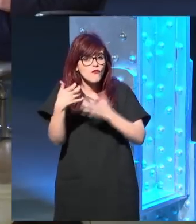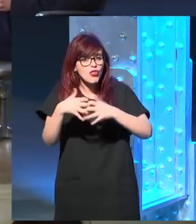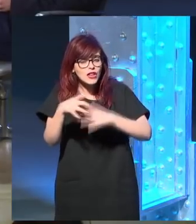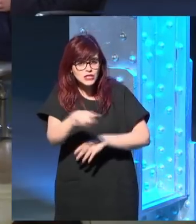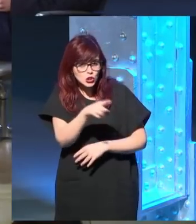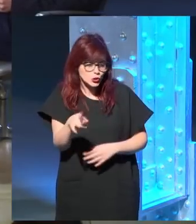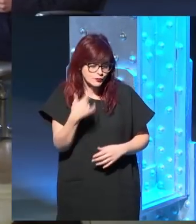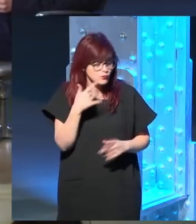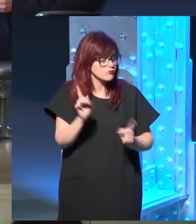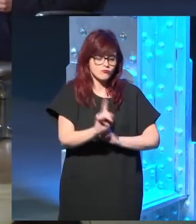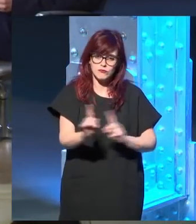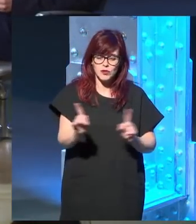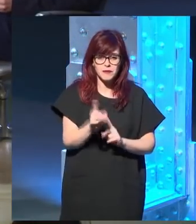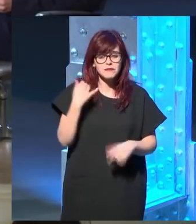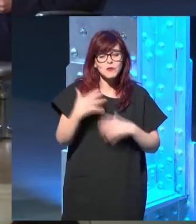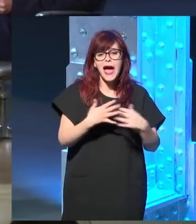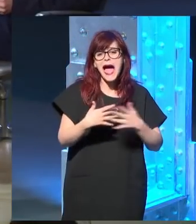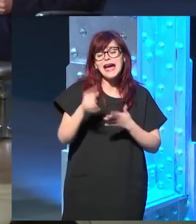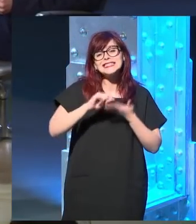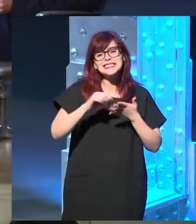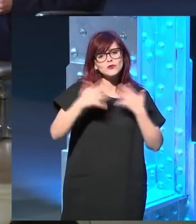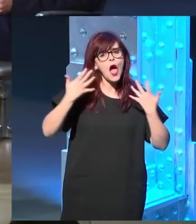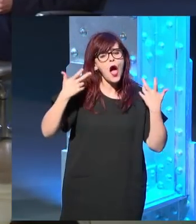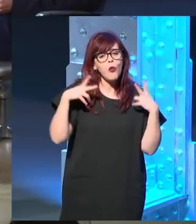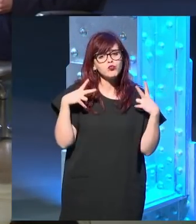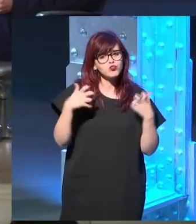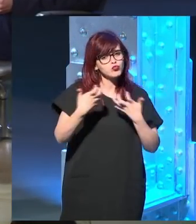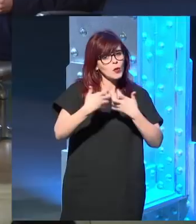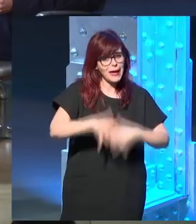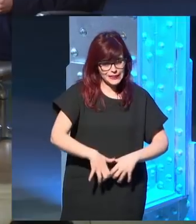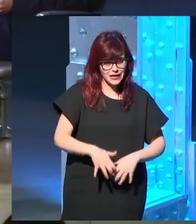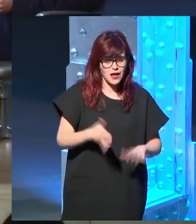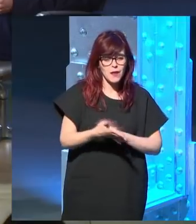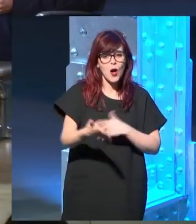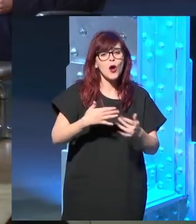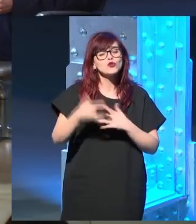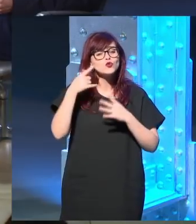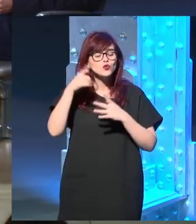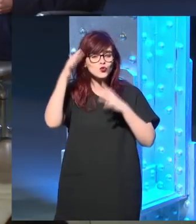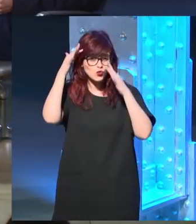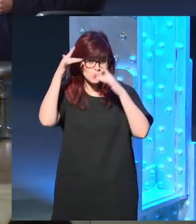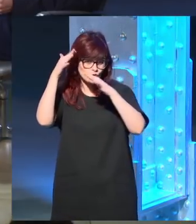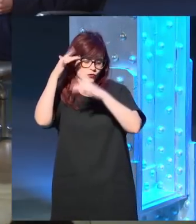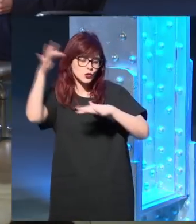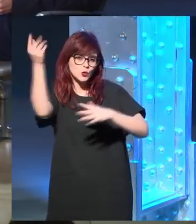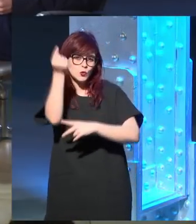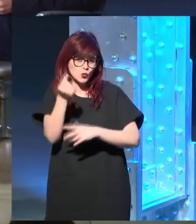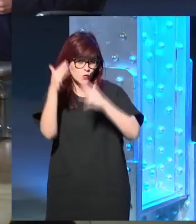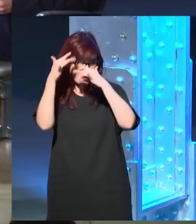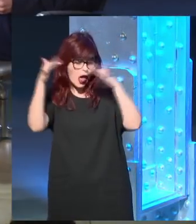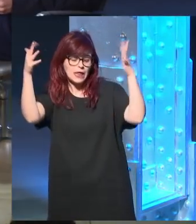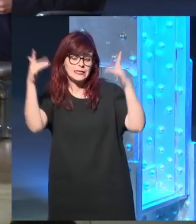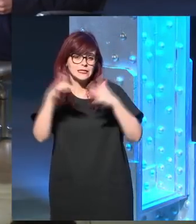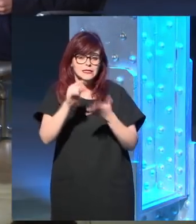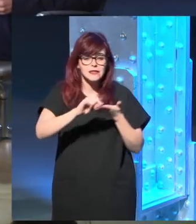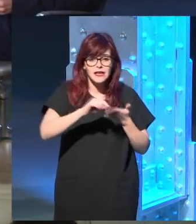está regido. En la escritura automática propiamente dicha, la que practicaron los surrealistas, también entra